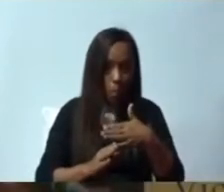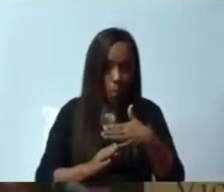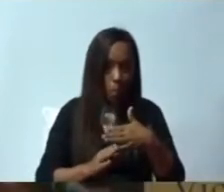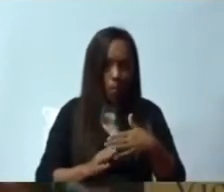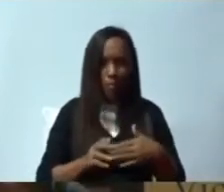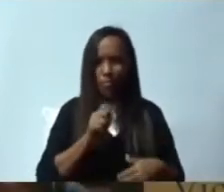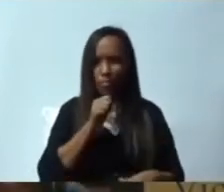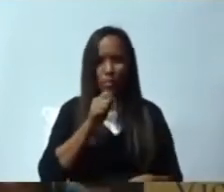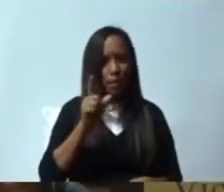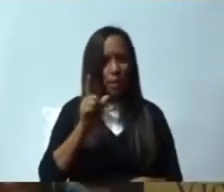Bien, miren.